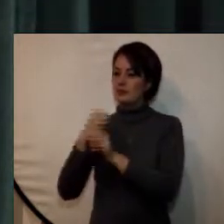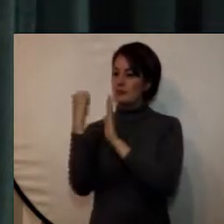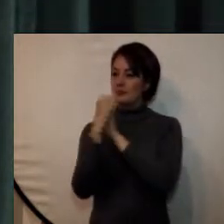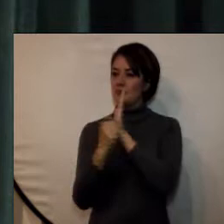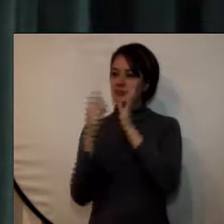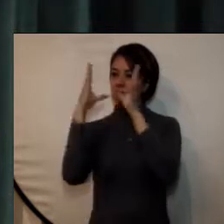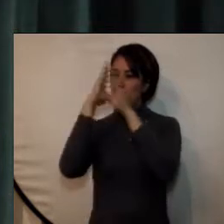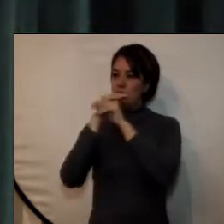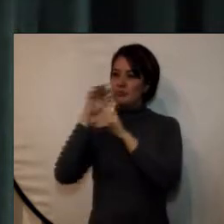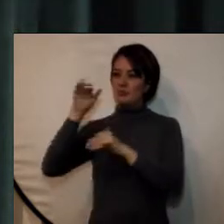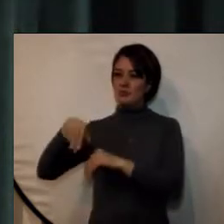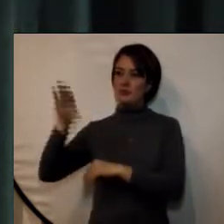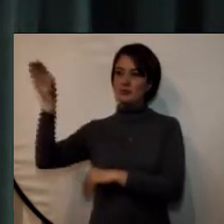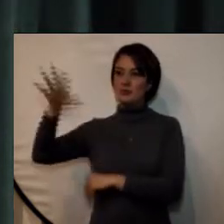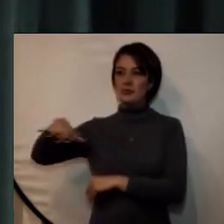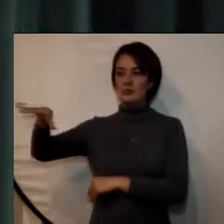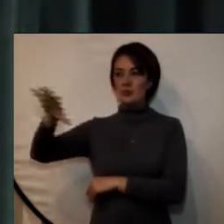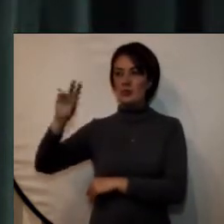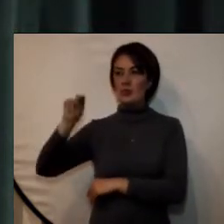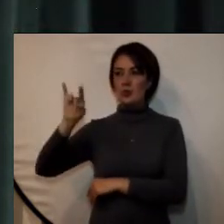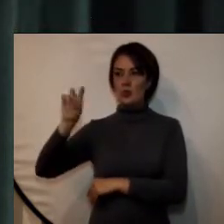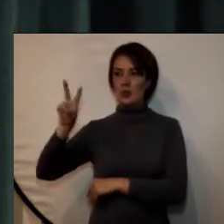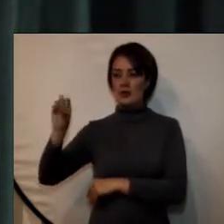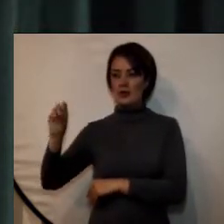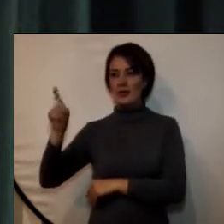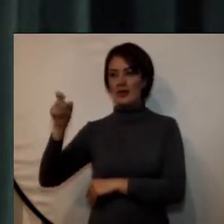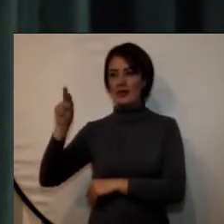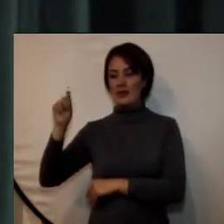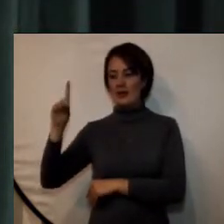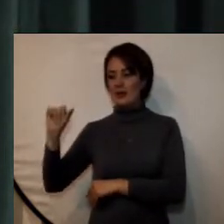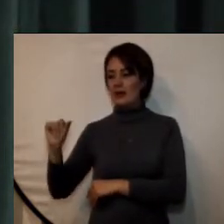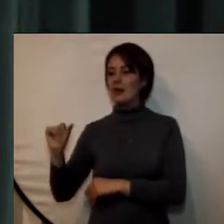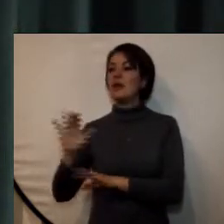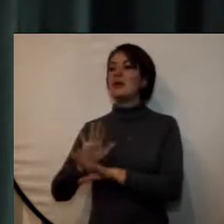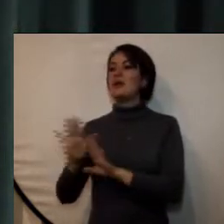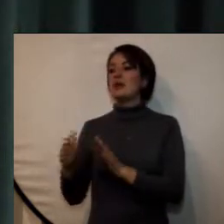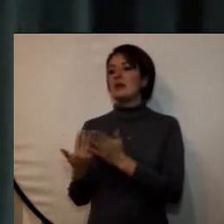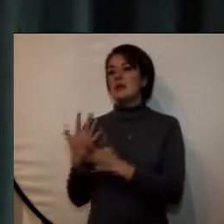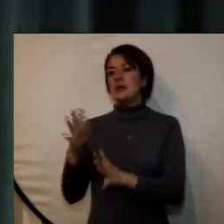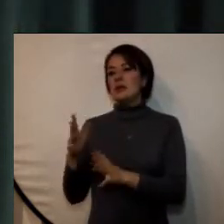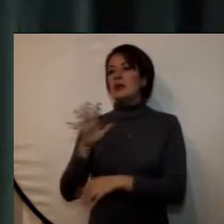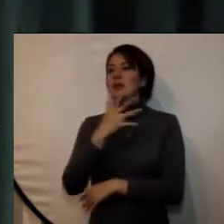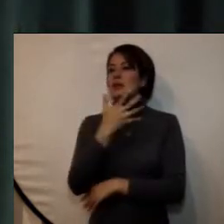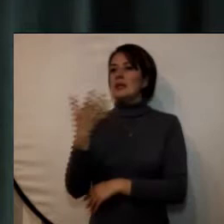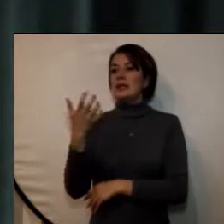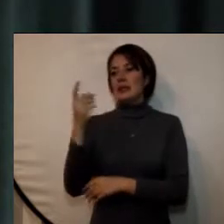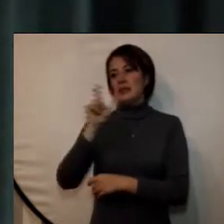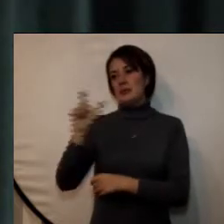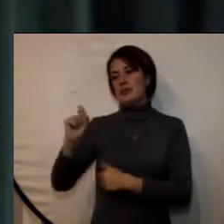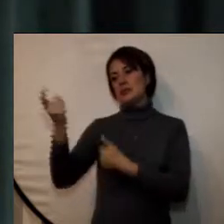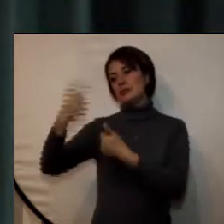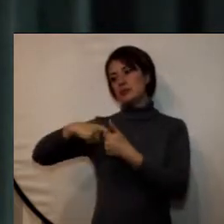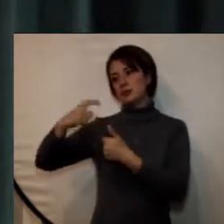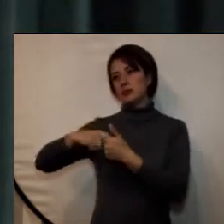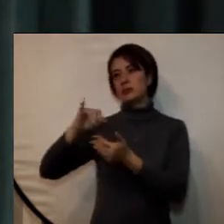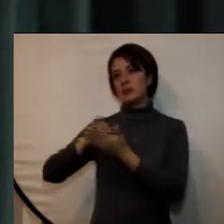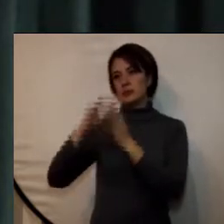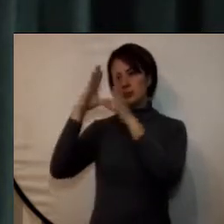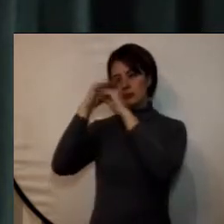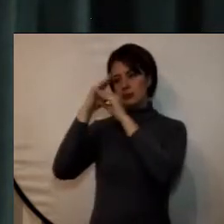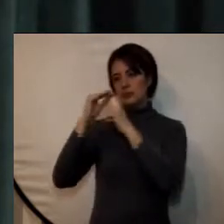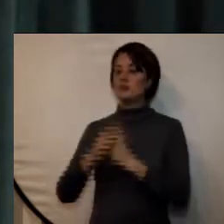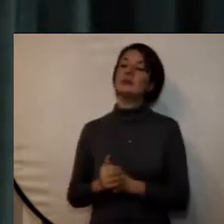nocturnos en la sede de campus Nueva Granada que alcanzaron un promedio aproximado de 500 estudiantes en esta jornada